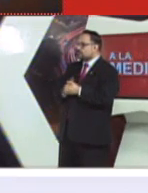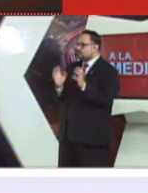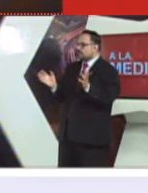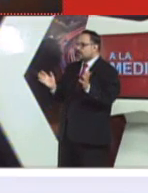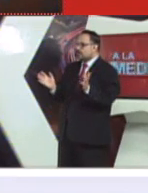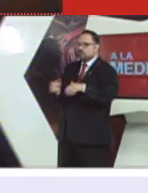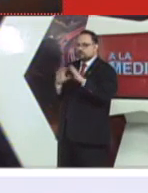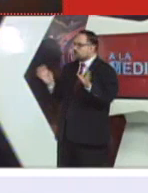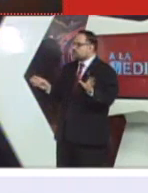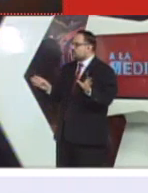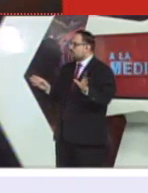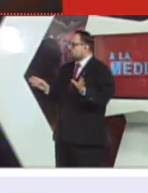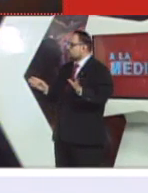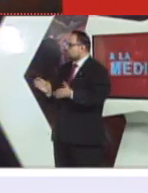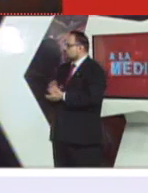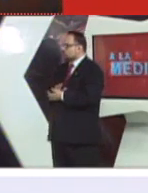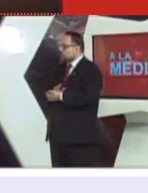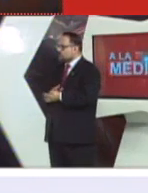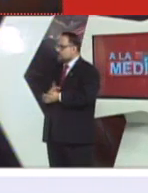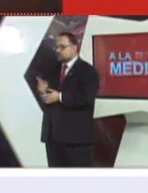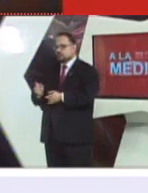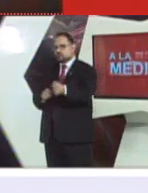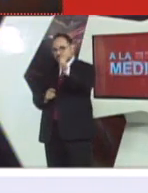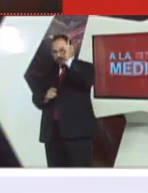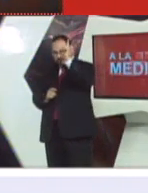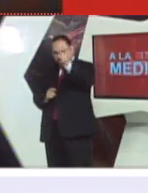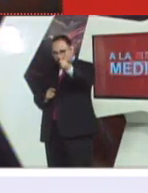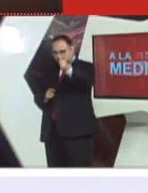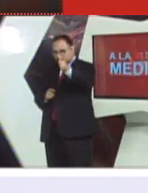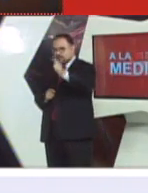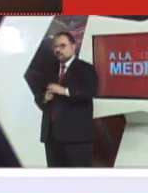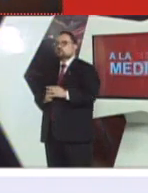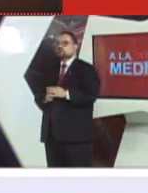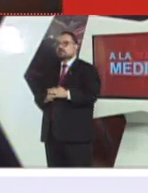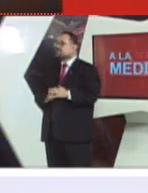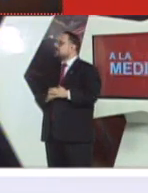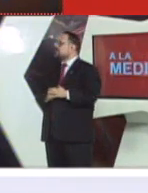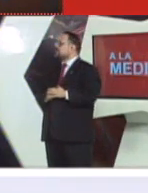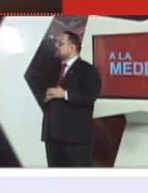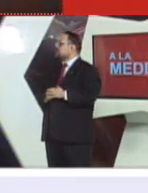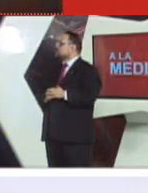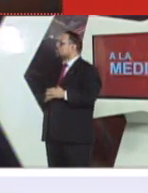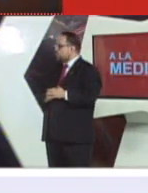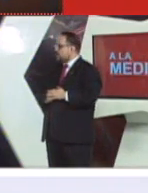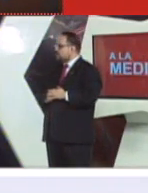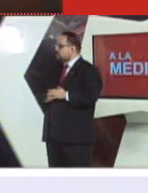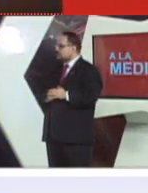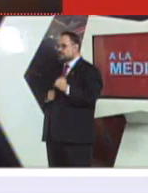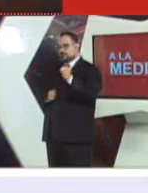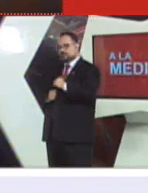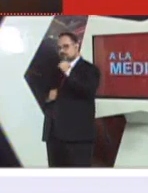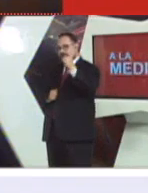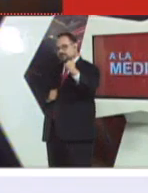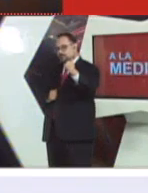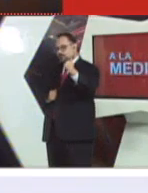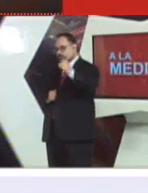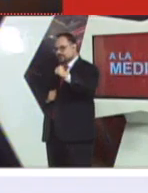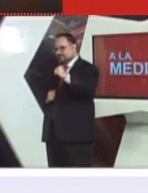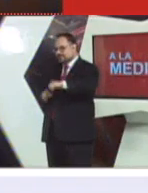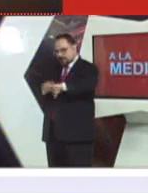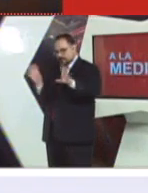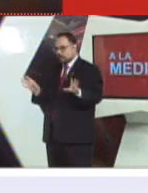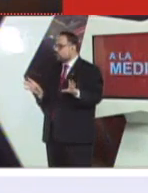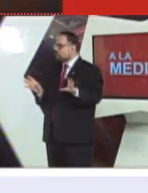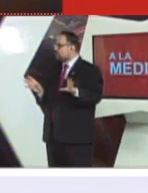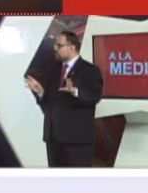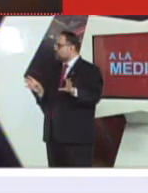promedio, si bajará o si subirá, eso no lo sabemos nosotros, pero lo que sí sabemos es que le reiteramos una vez más, si no es necesario que